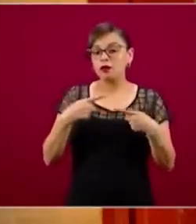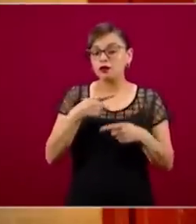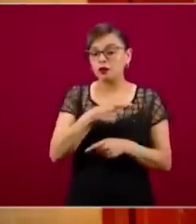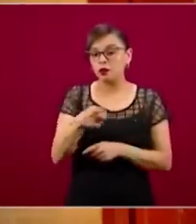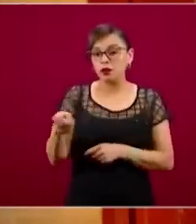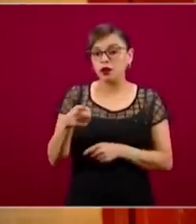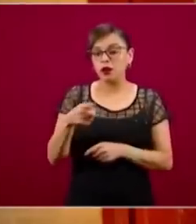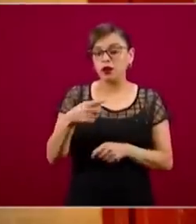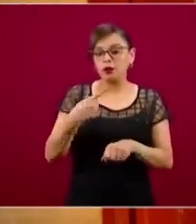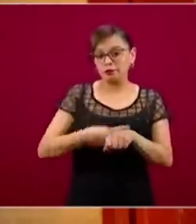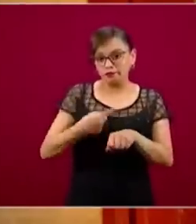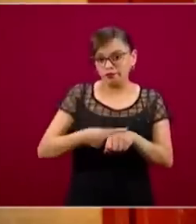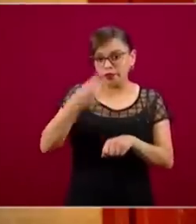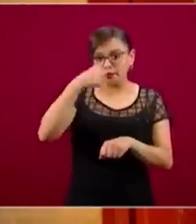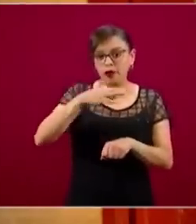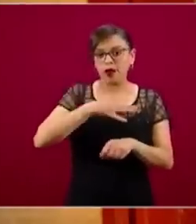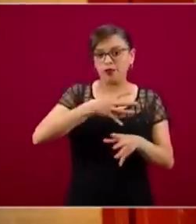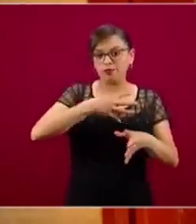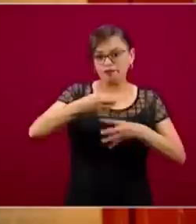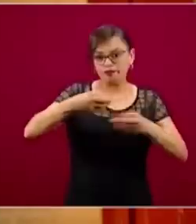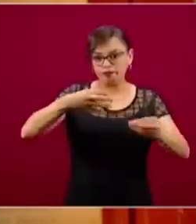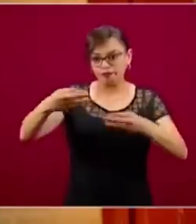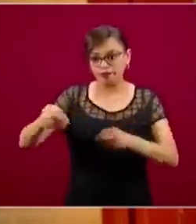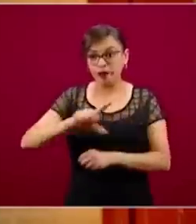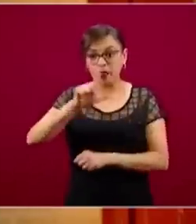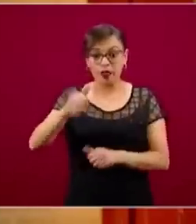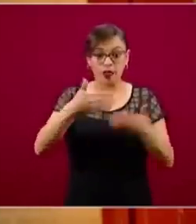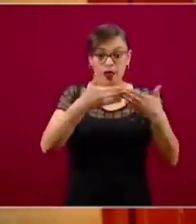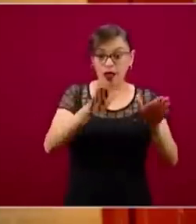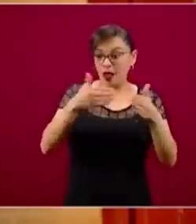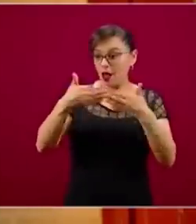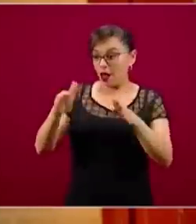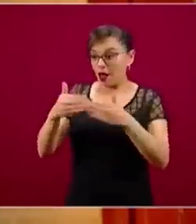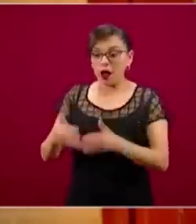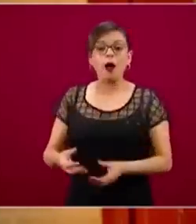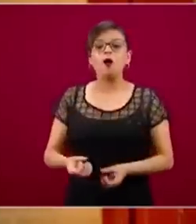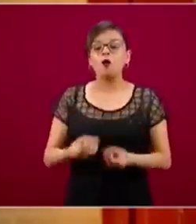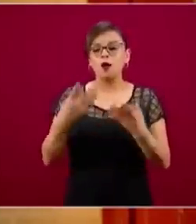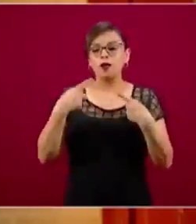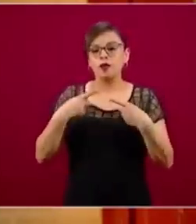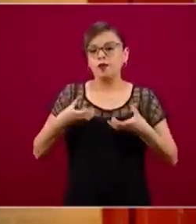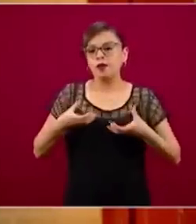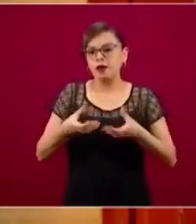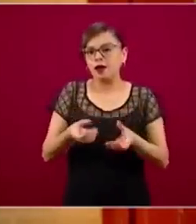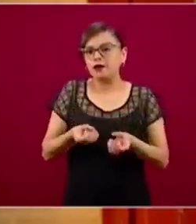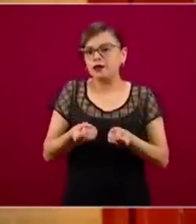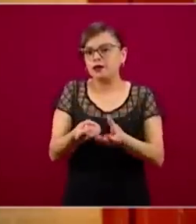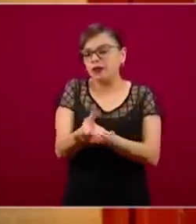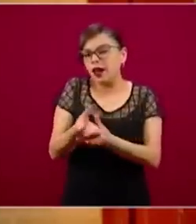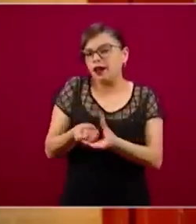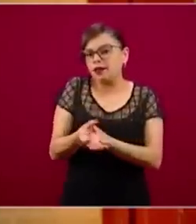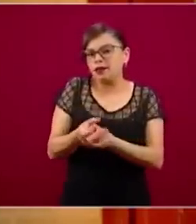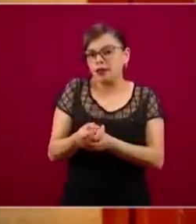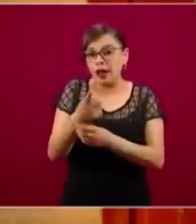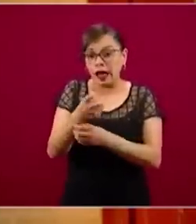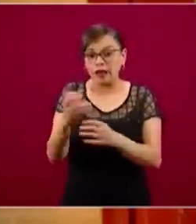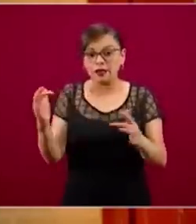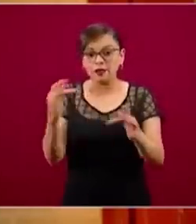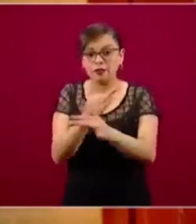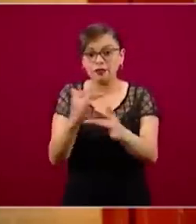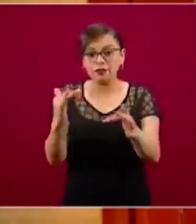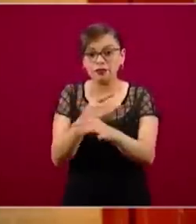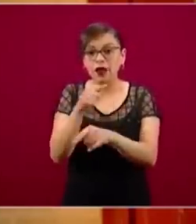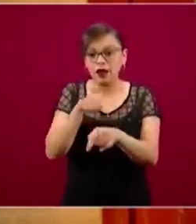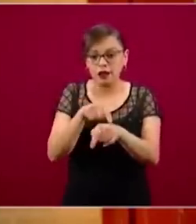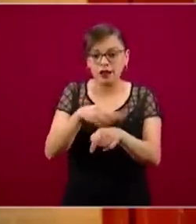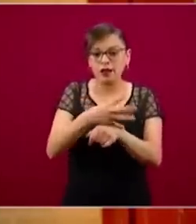de repente se libera la actividad pública, hay congregaciones en el espacio público y estos contagian a los